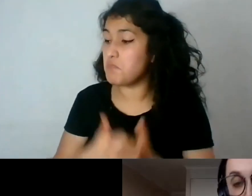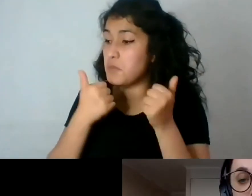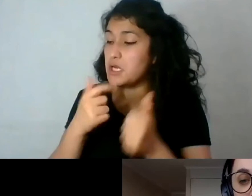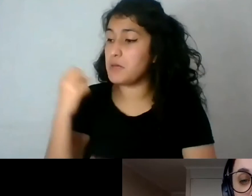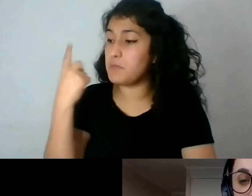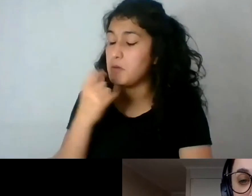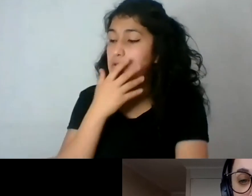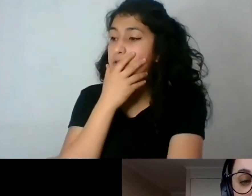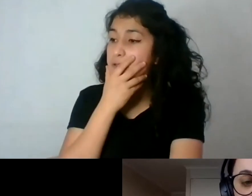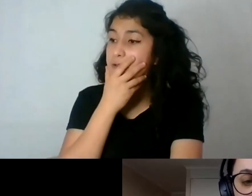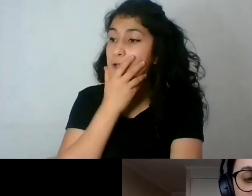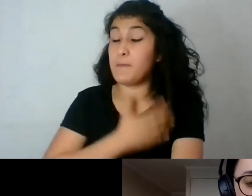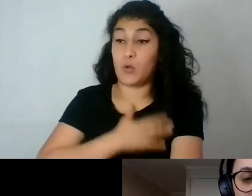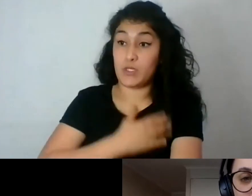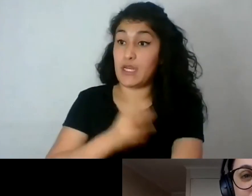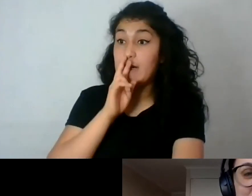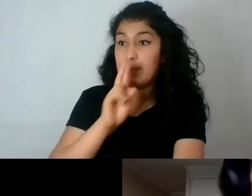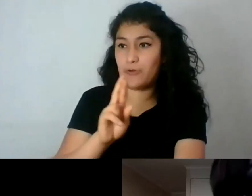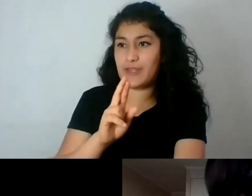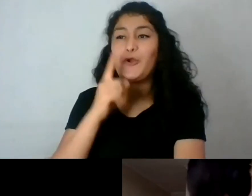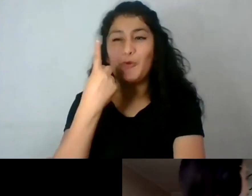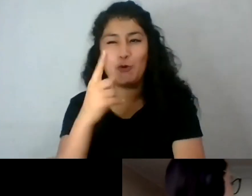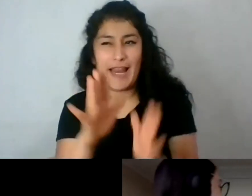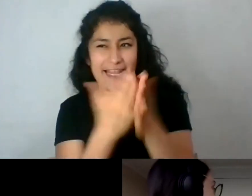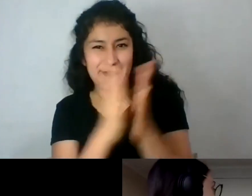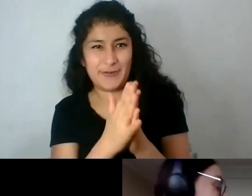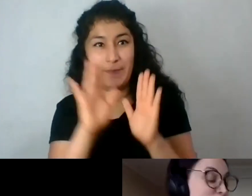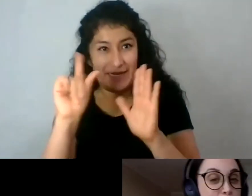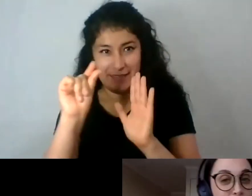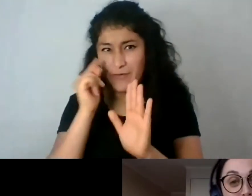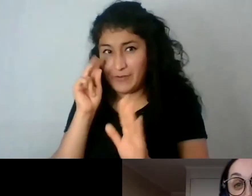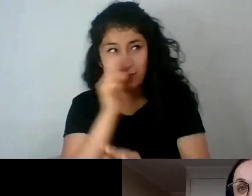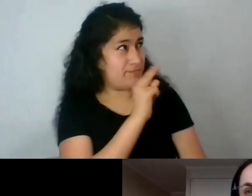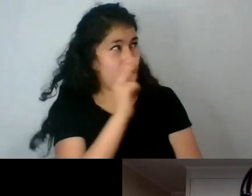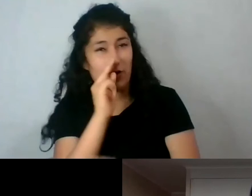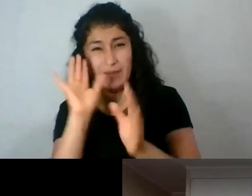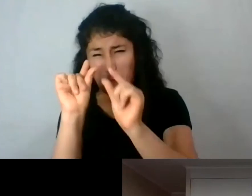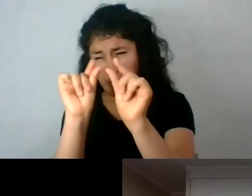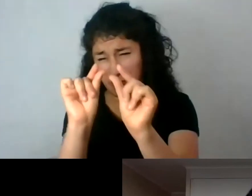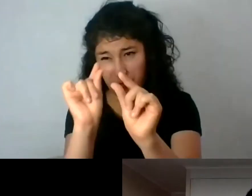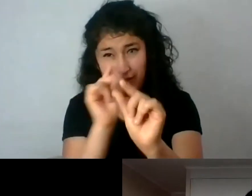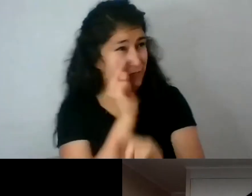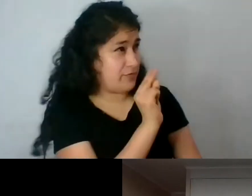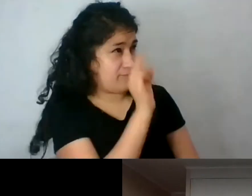a mí me gustaría responder esa pregunta con un texto, que se los mostré, denme un segundo.